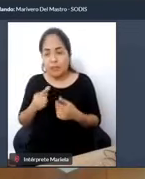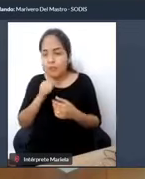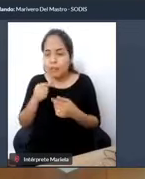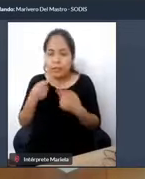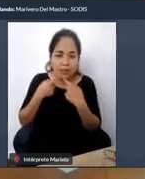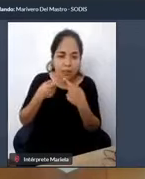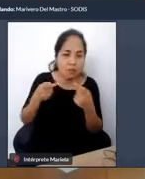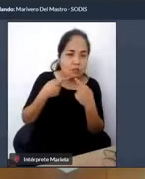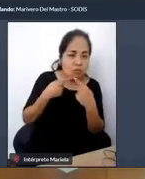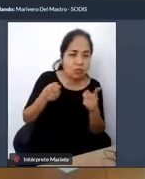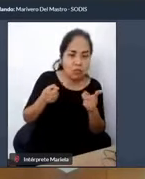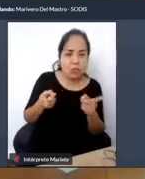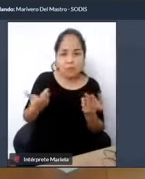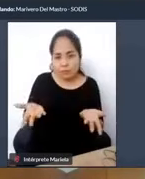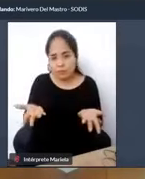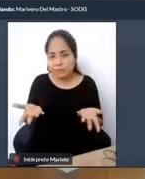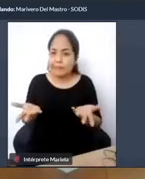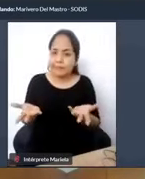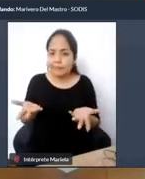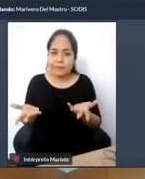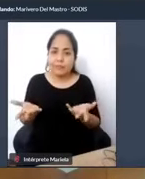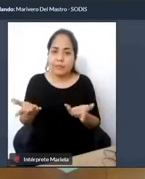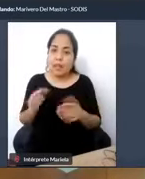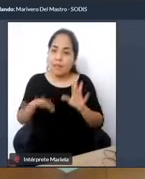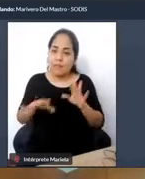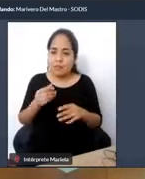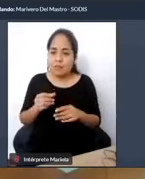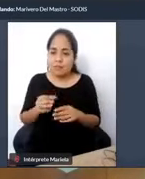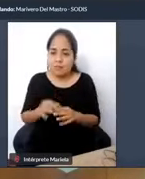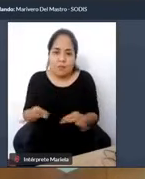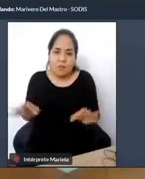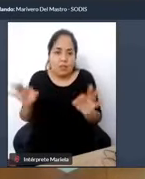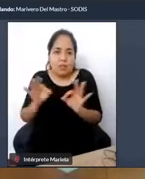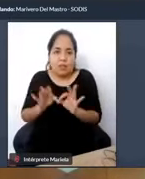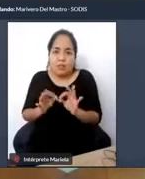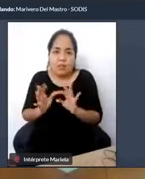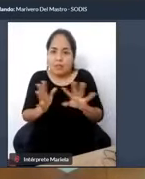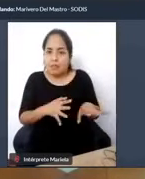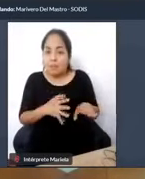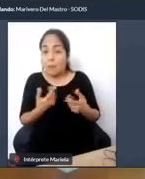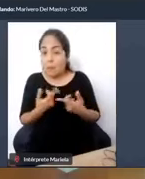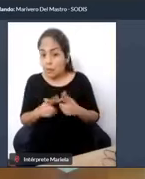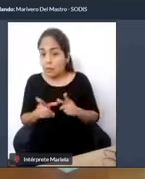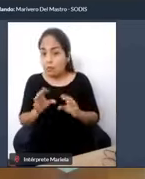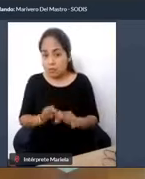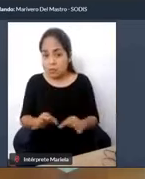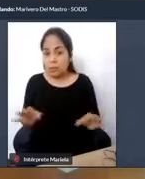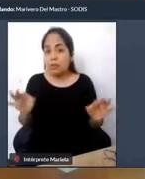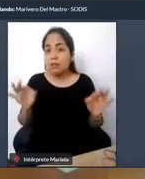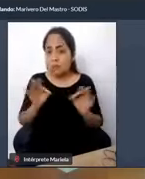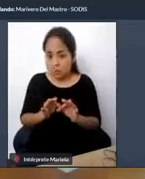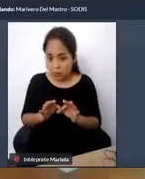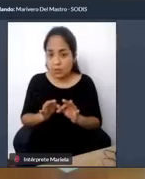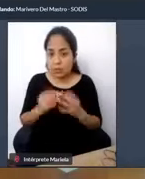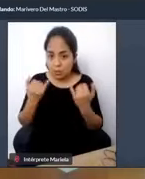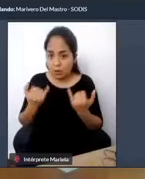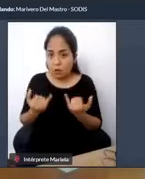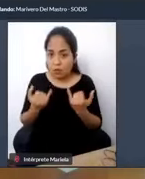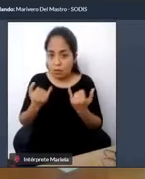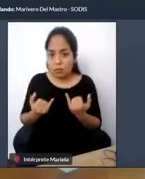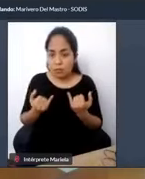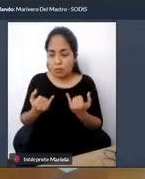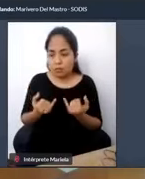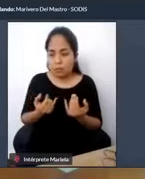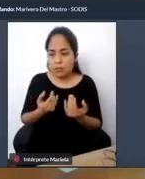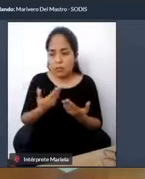bueno, de repente no le dan mucha importancia tampoco al tema, ¿no? Pero sin embargo es súper, súper vital e importante para el desplazamiento